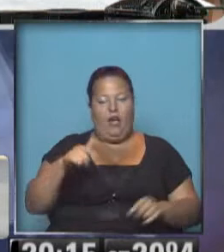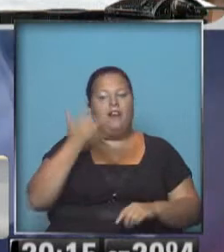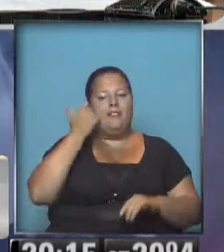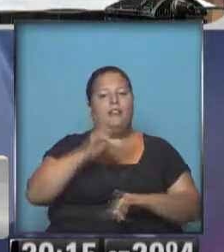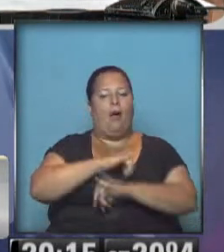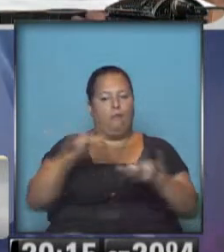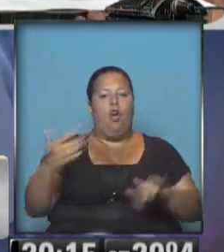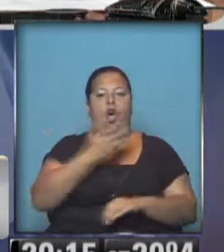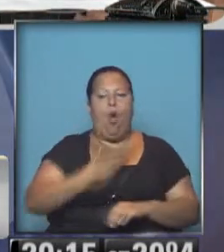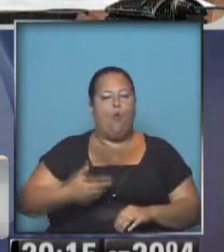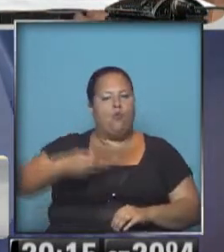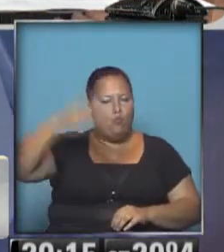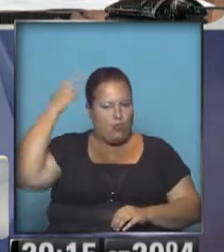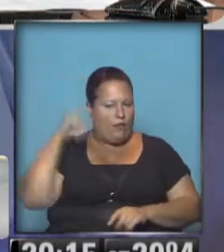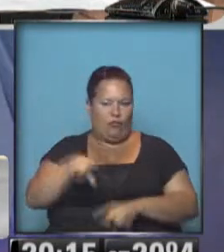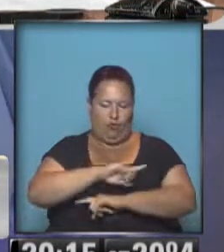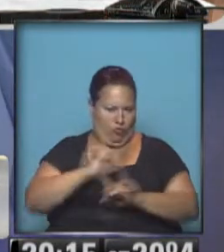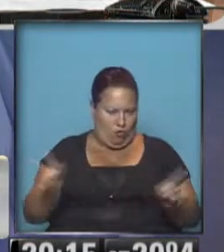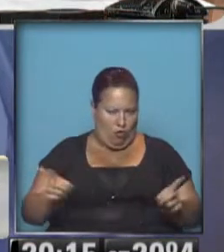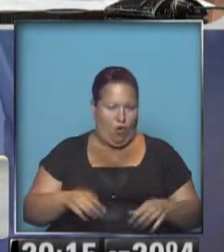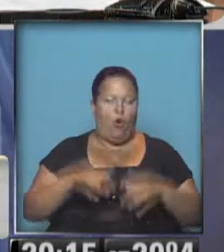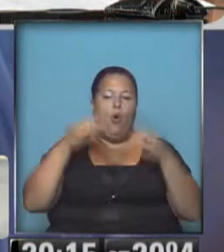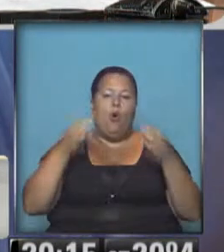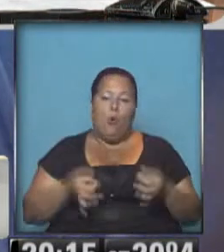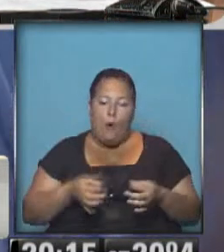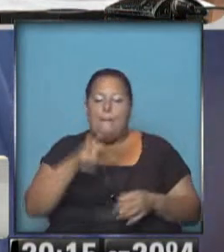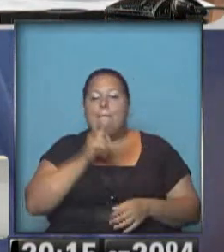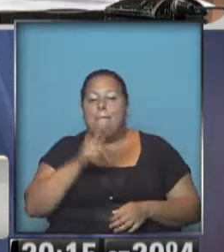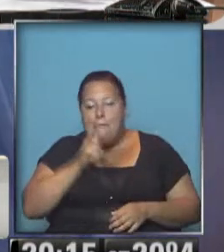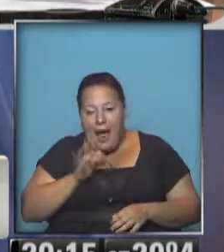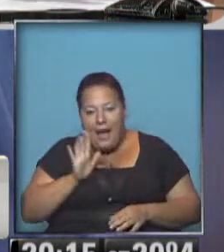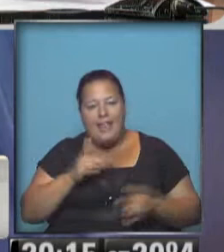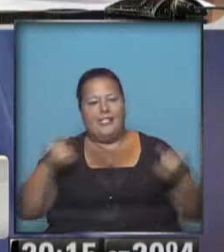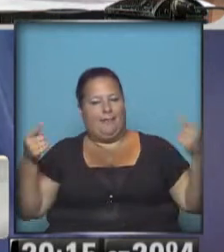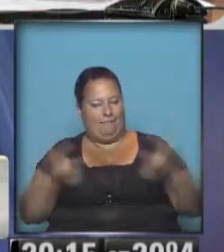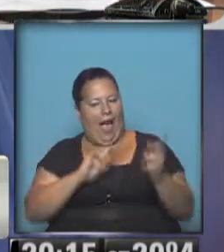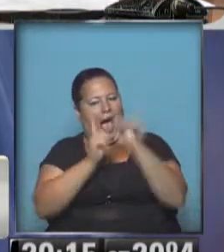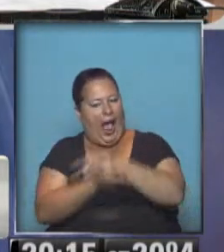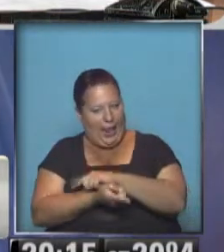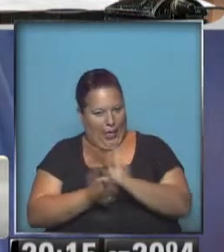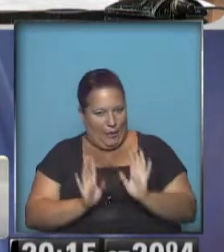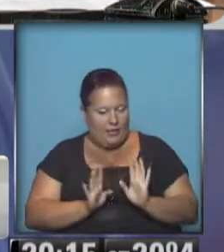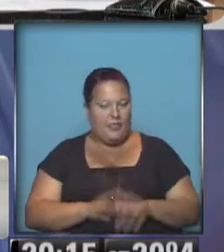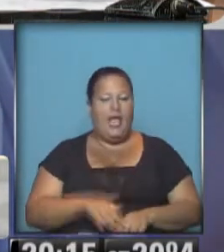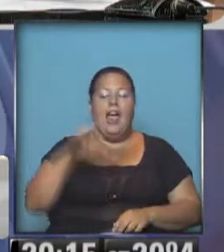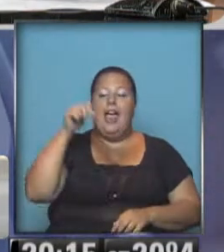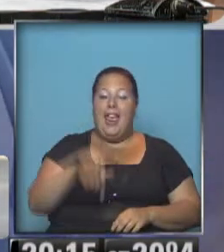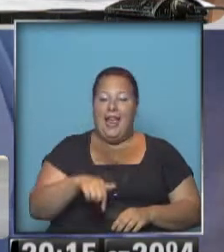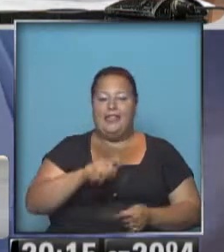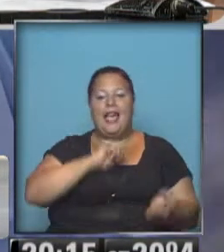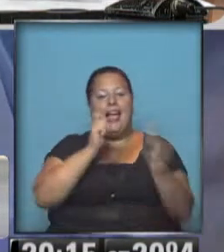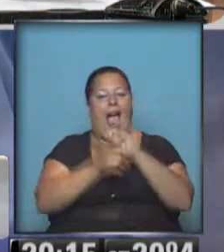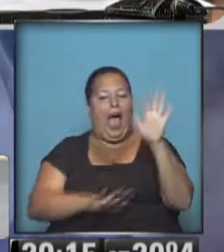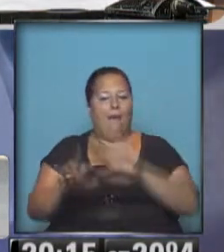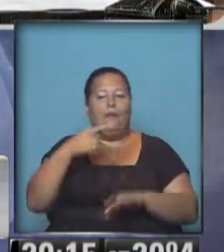lo ha dicho el gobierno varias veces, no es así. Y justamente pareciera que es lo contrario. En este rediseño